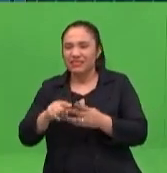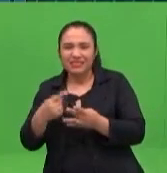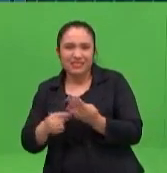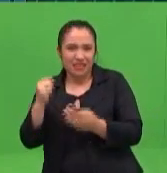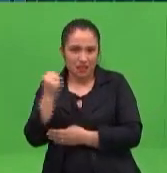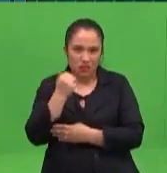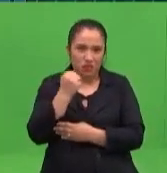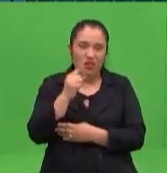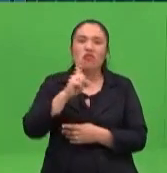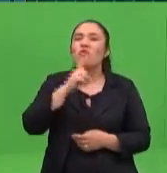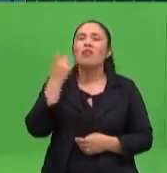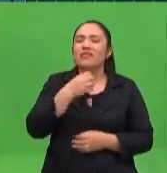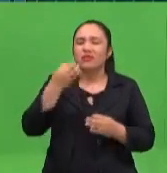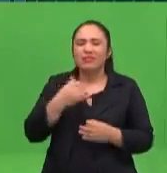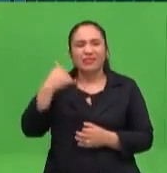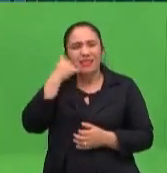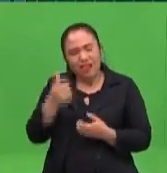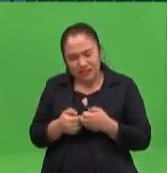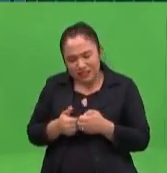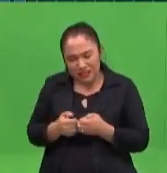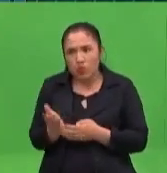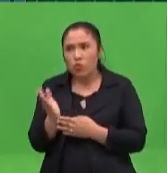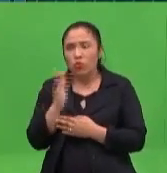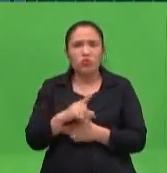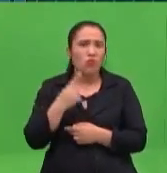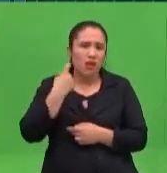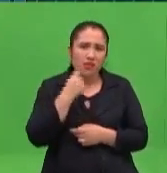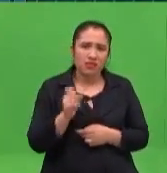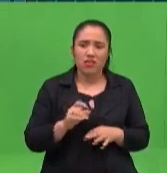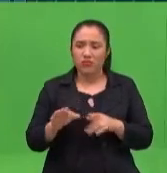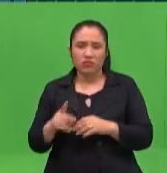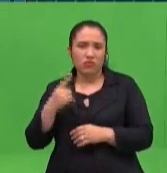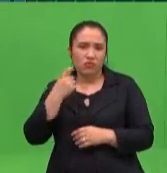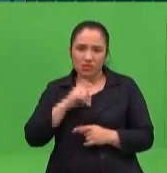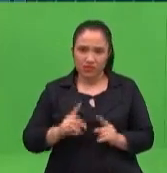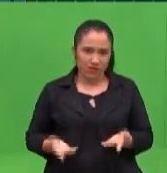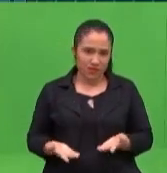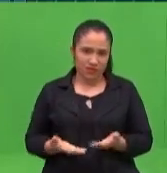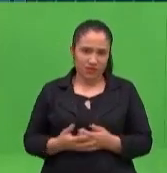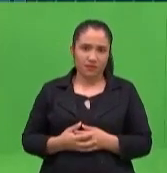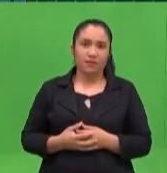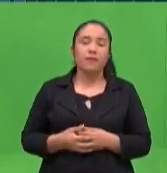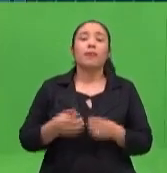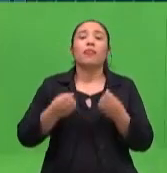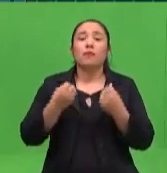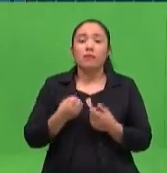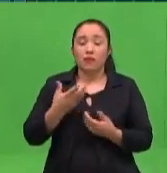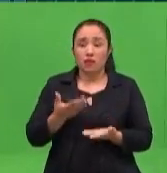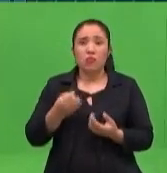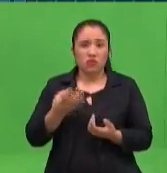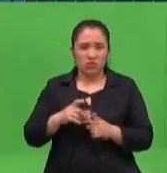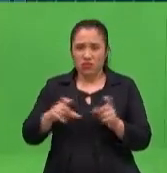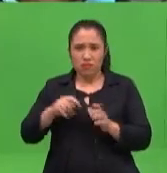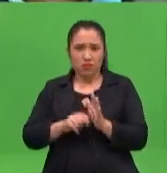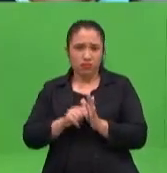el teléfono en su mano, ¿verdad? No nos preocupemos mucho por la tecnología, entonces, en educación